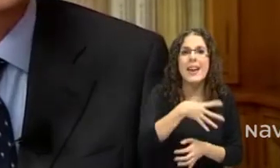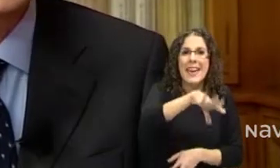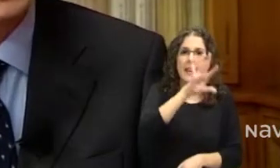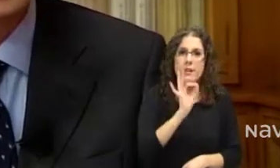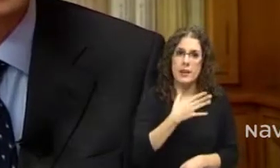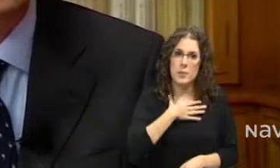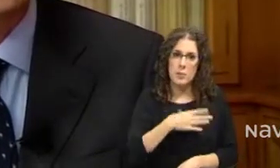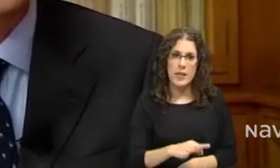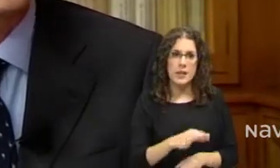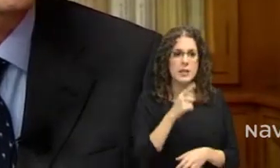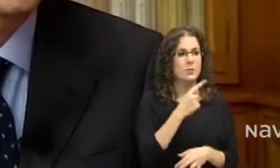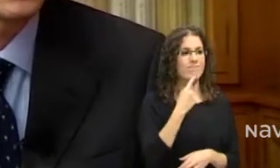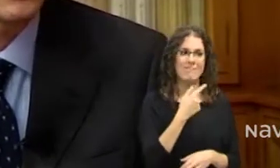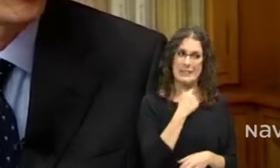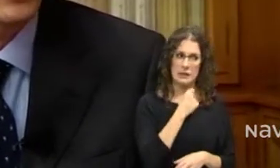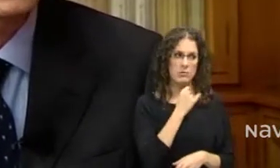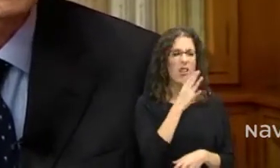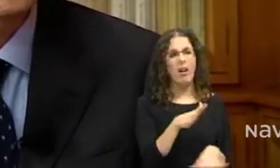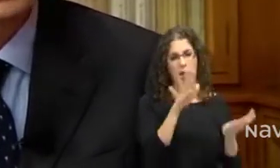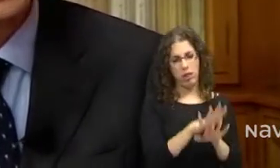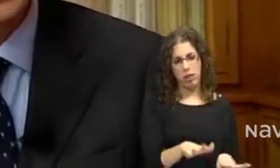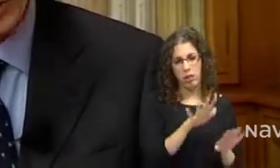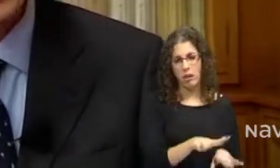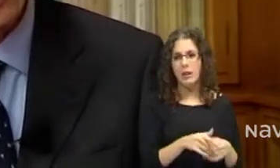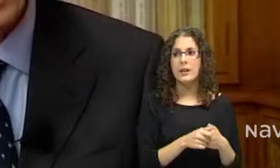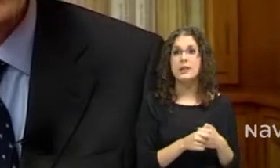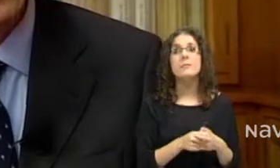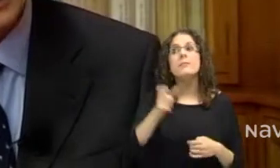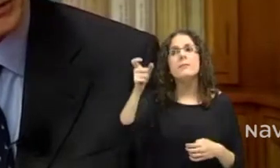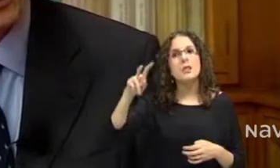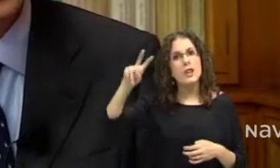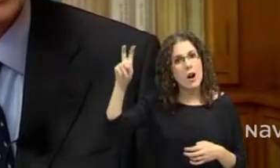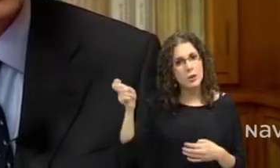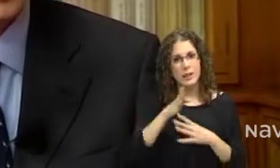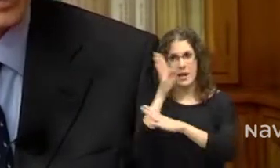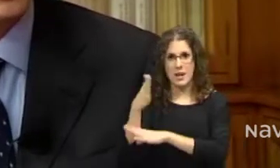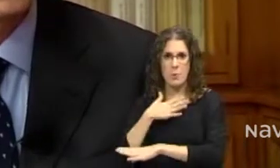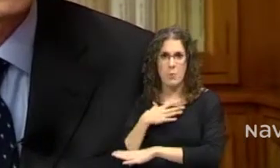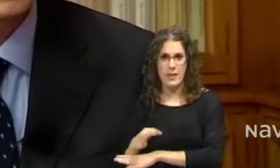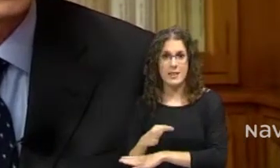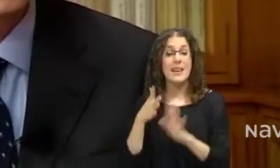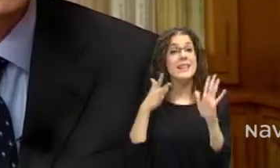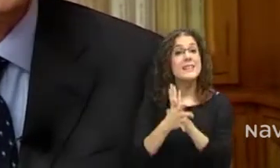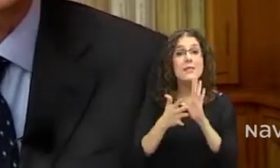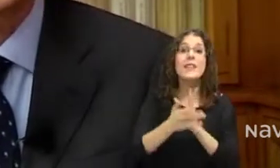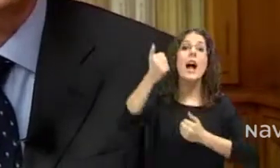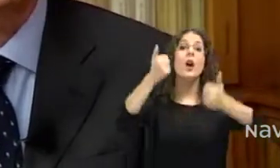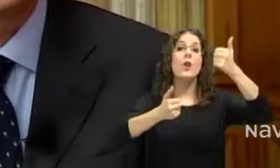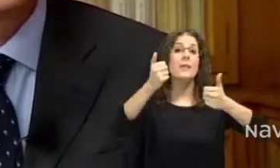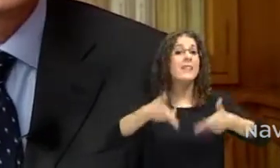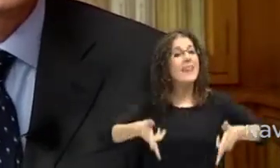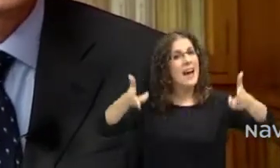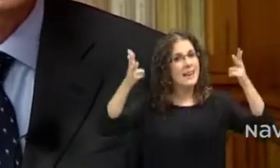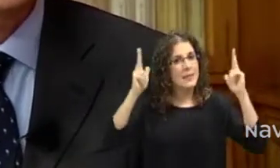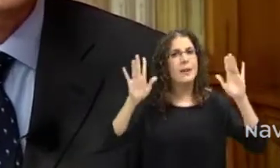porque es lento o porque por cualquier razón puedes ir a otro, esto asegura una libre competencia sana entre las notarías.